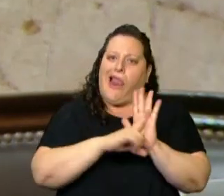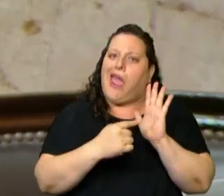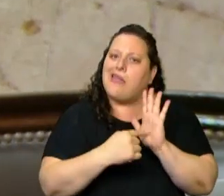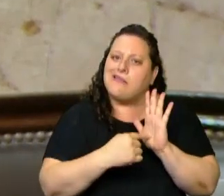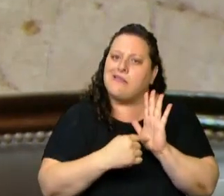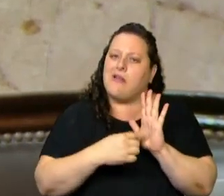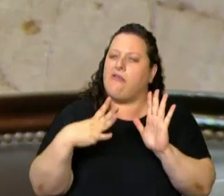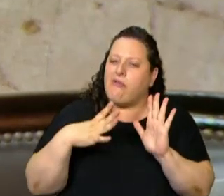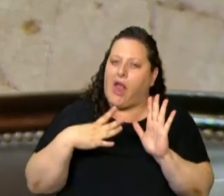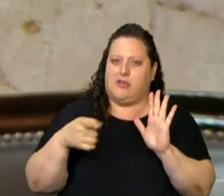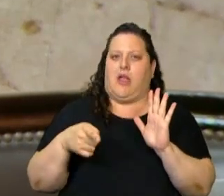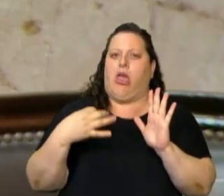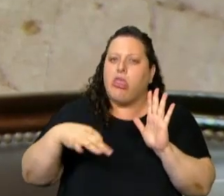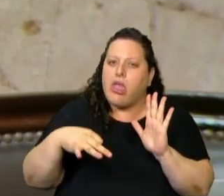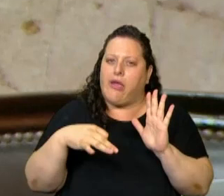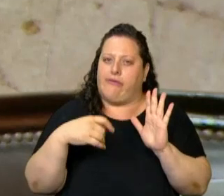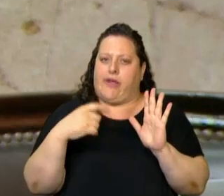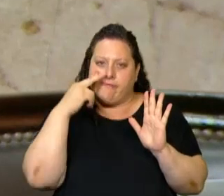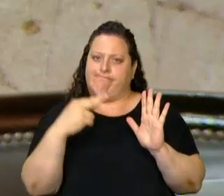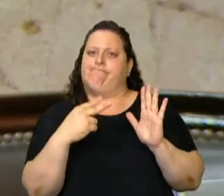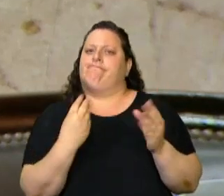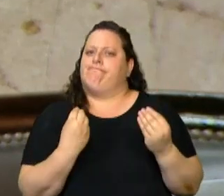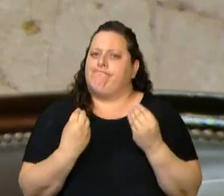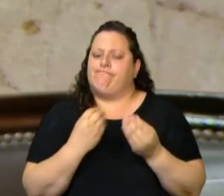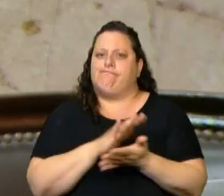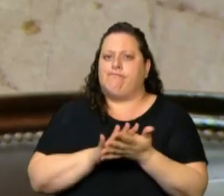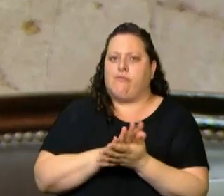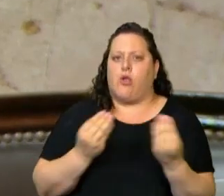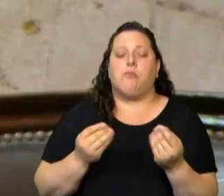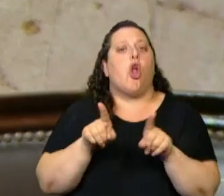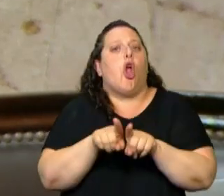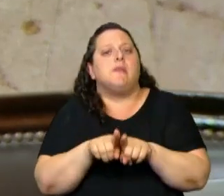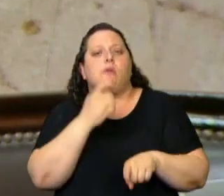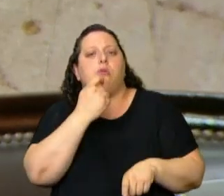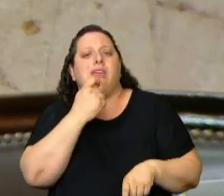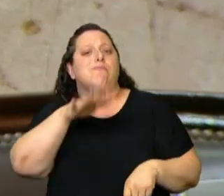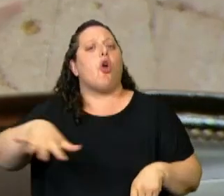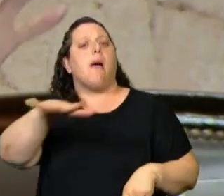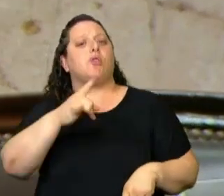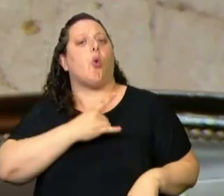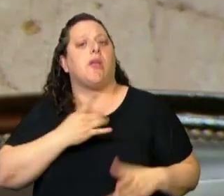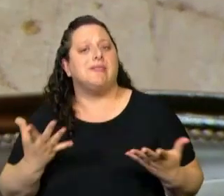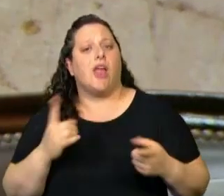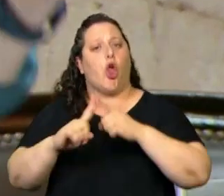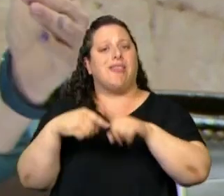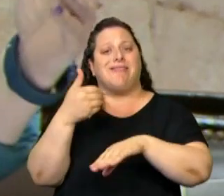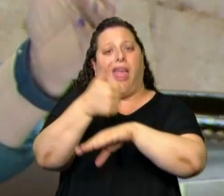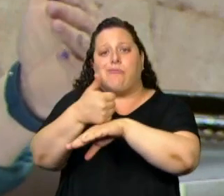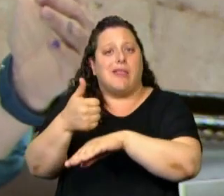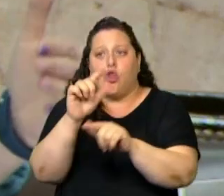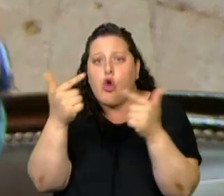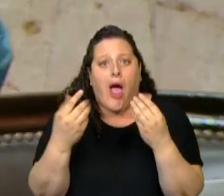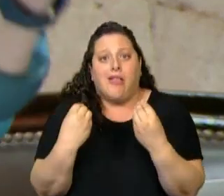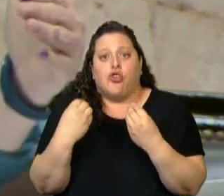que ocuparnos. ¿Qué pasa con los jóvenes universitarios? Como decía, que no hay intérpretes en las universidades, entonces se ve coartada la